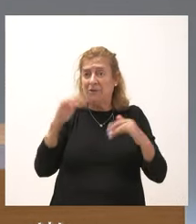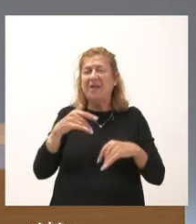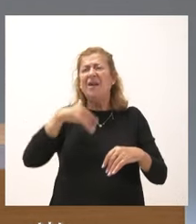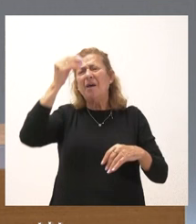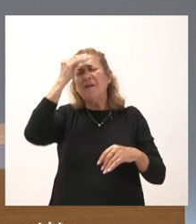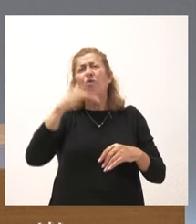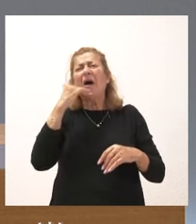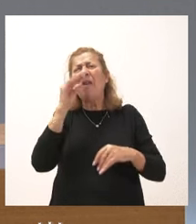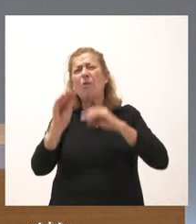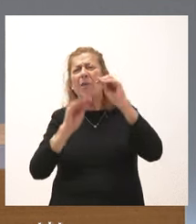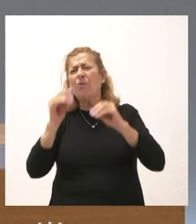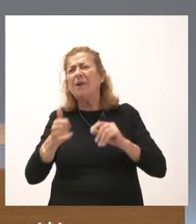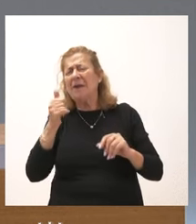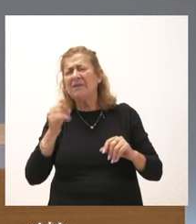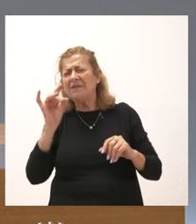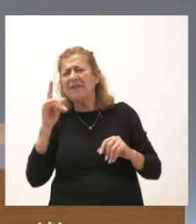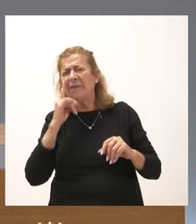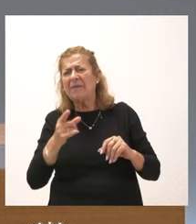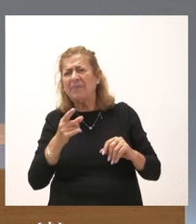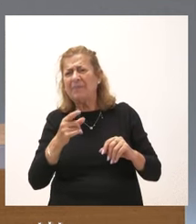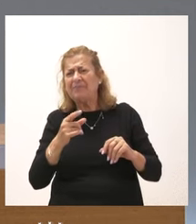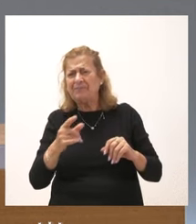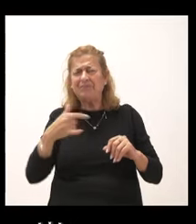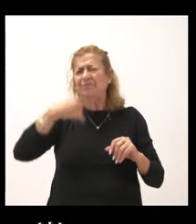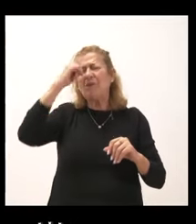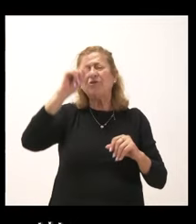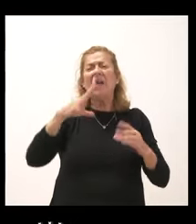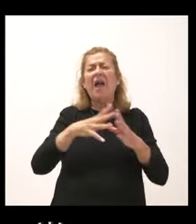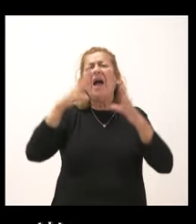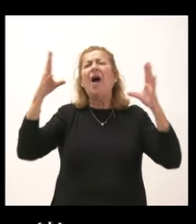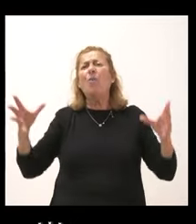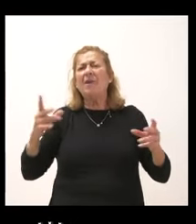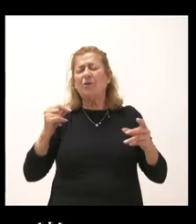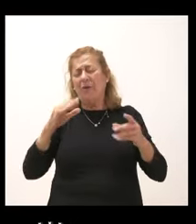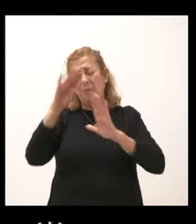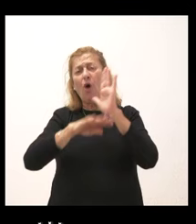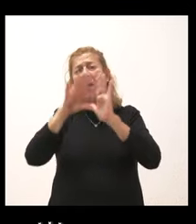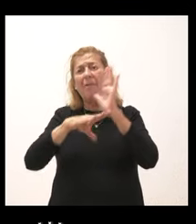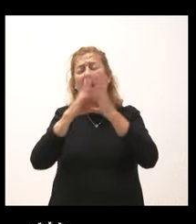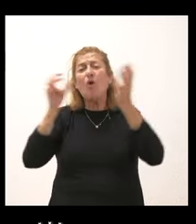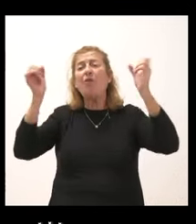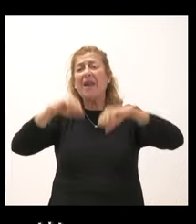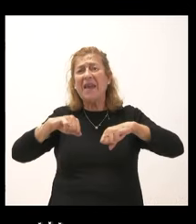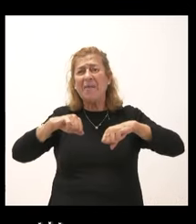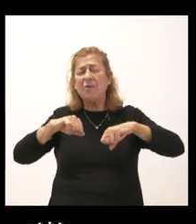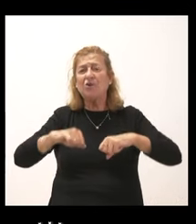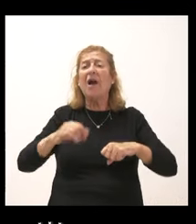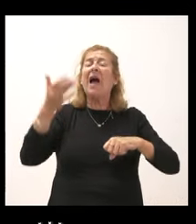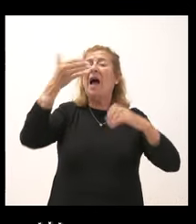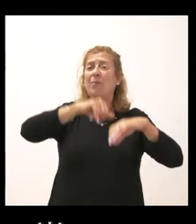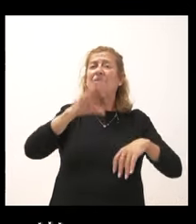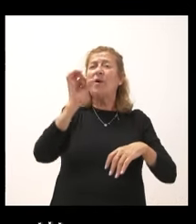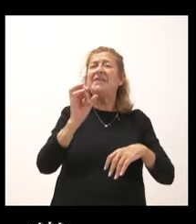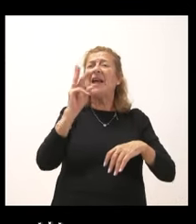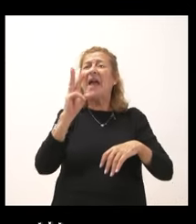pregunta más, Efe. Sí, muy breve. No sé si el aumento del coste del programa Conciliamos se debe al aumento del SMI de los profesionales de